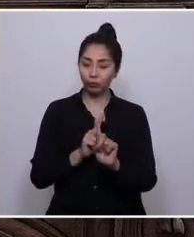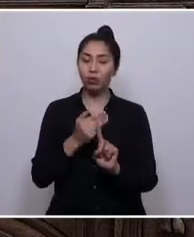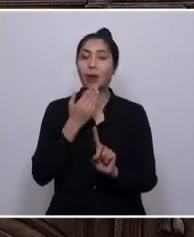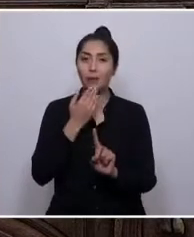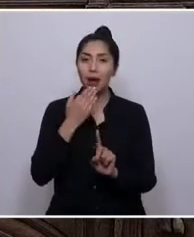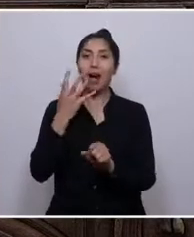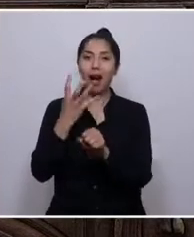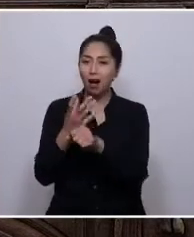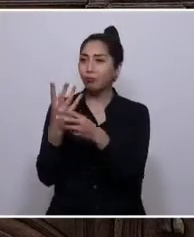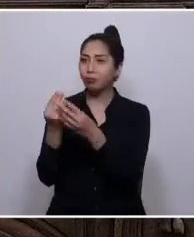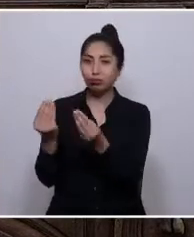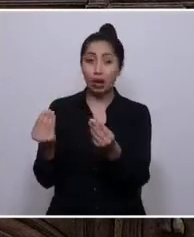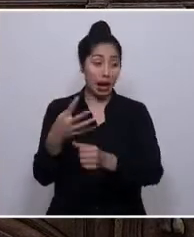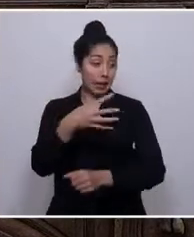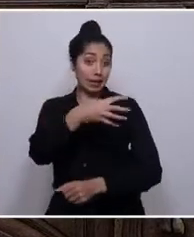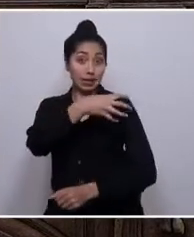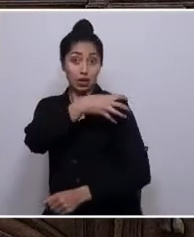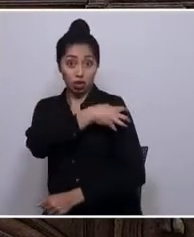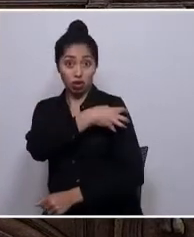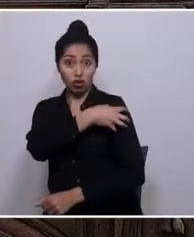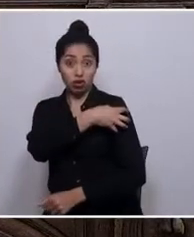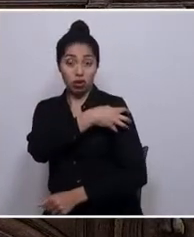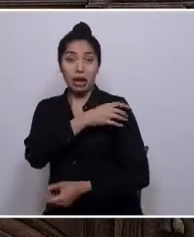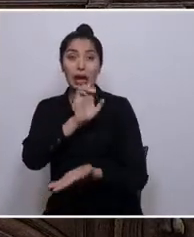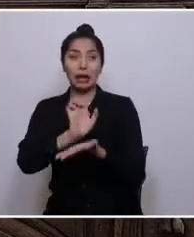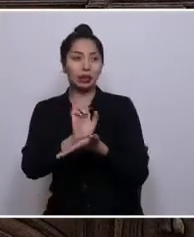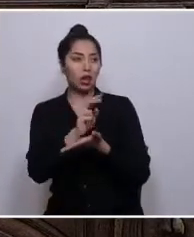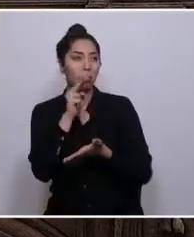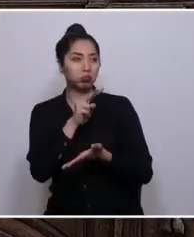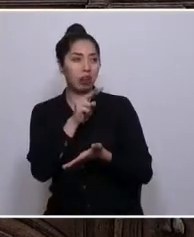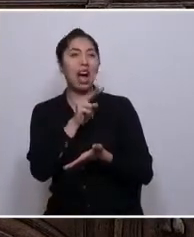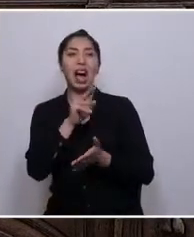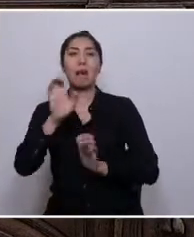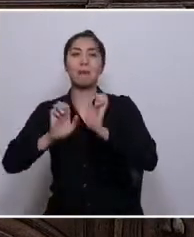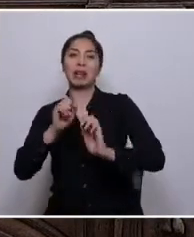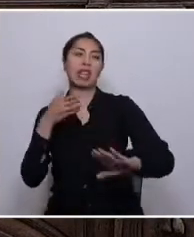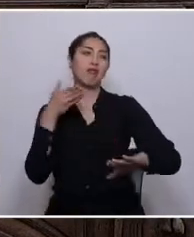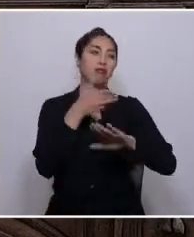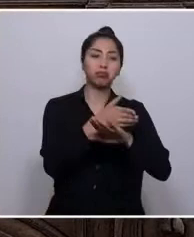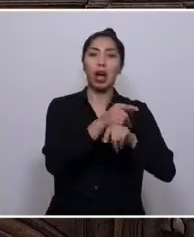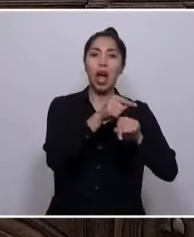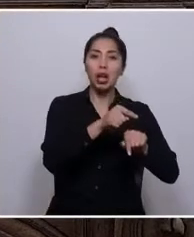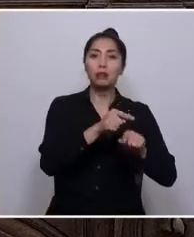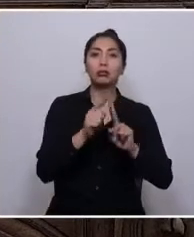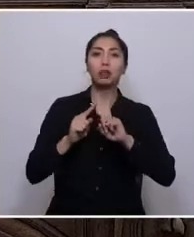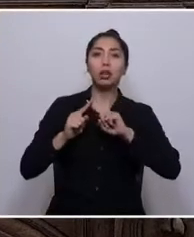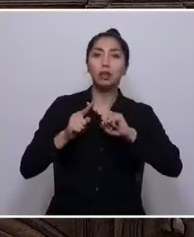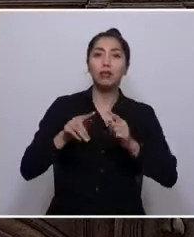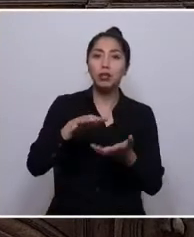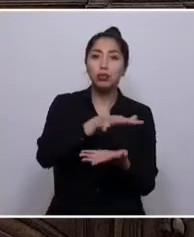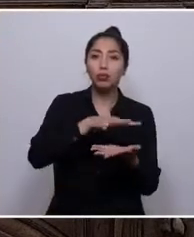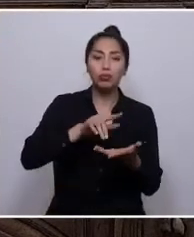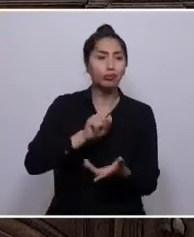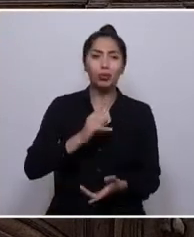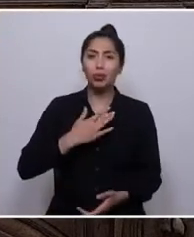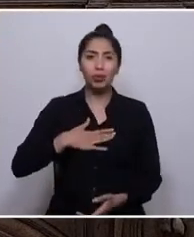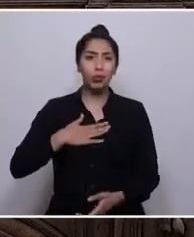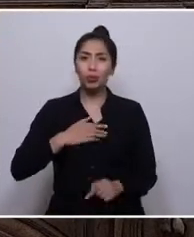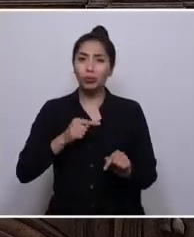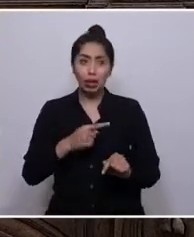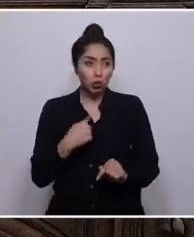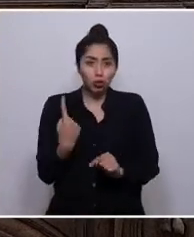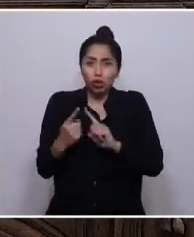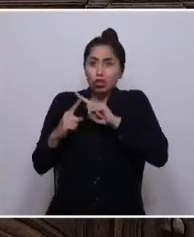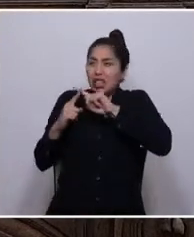Somos una región que el Estado ha puesto en sacrificio. Tampoco nos gusta esta idea. No queremos sacrificarnos en nombre del